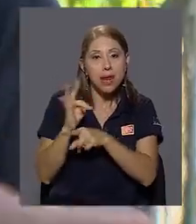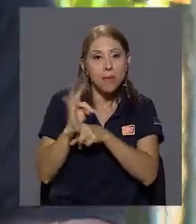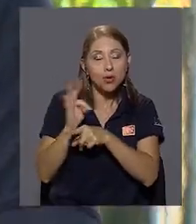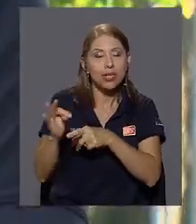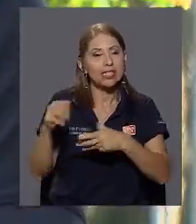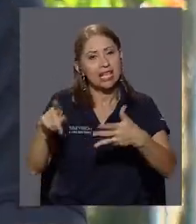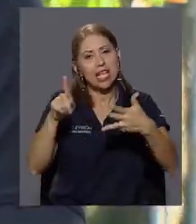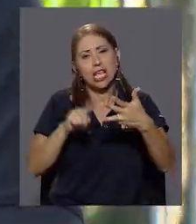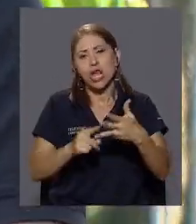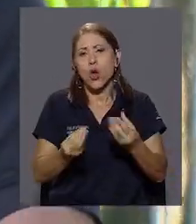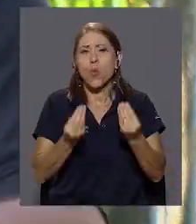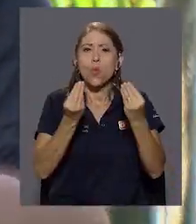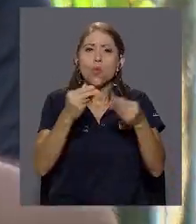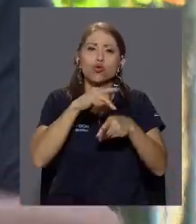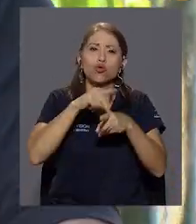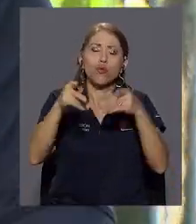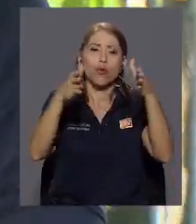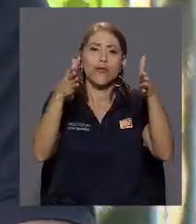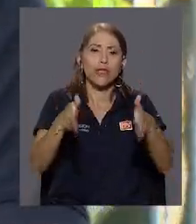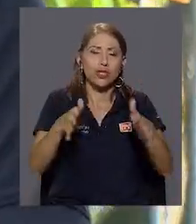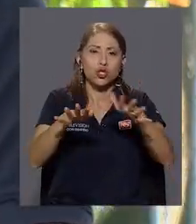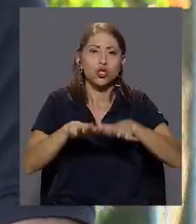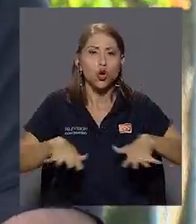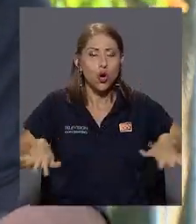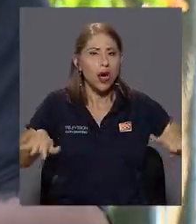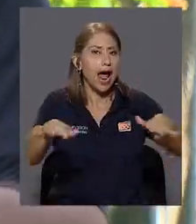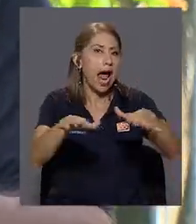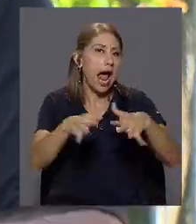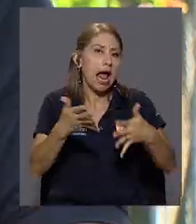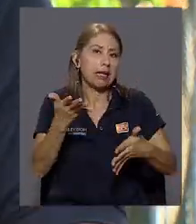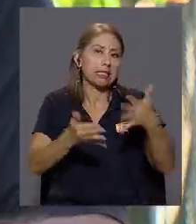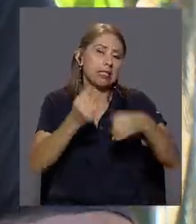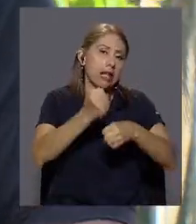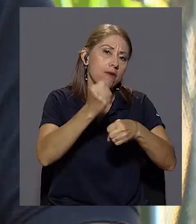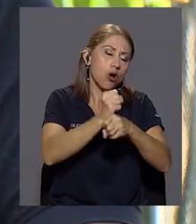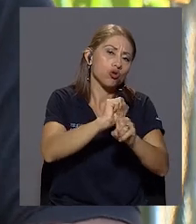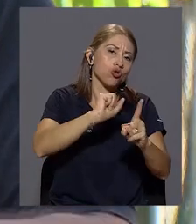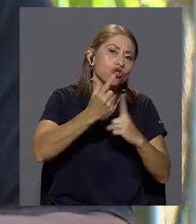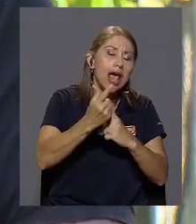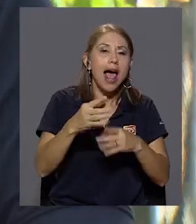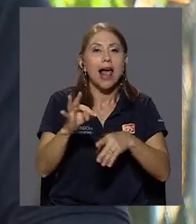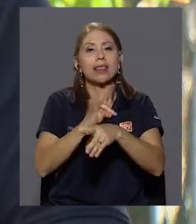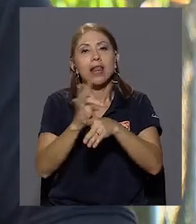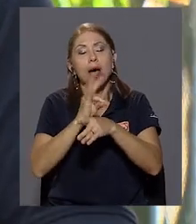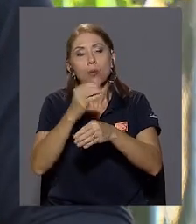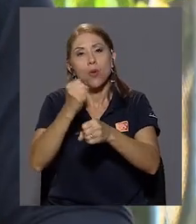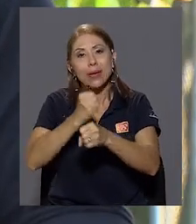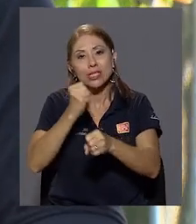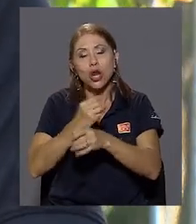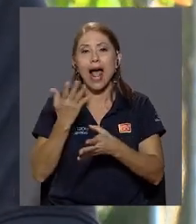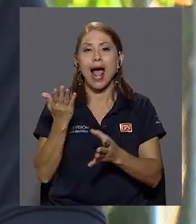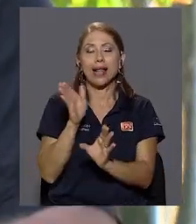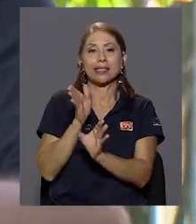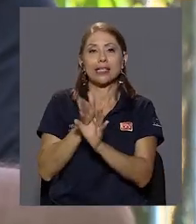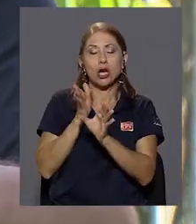cantidad de profesionales en el ámbito social, llámese trabajo social, trabajo profesional, psicólogos y demás, que